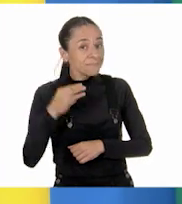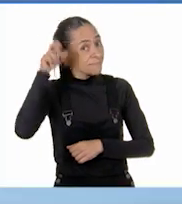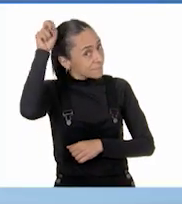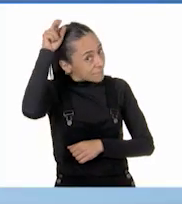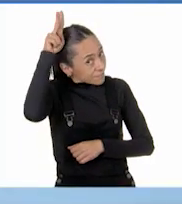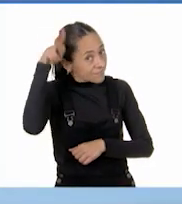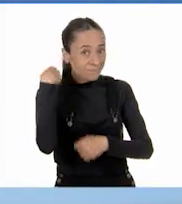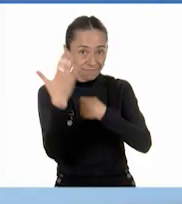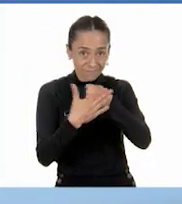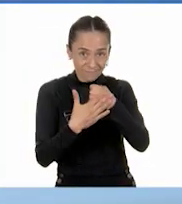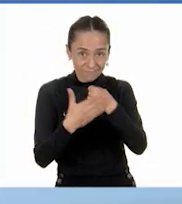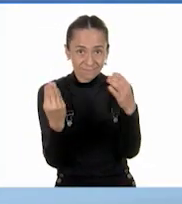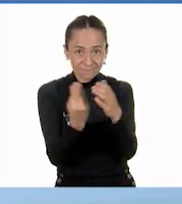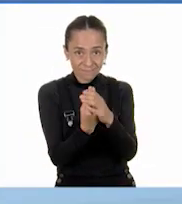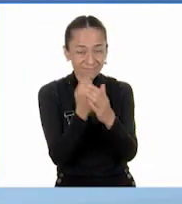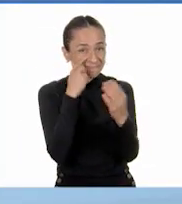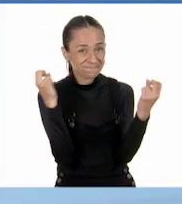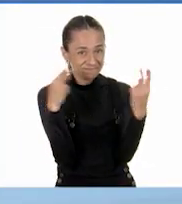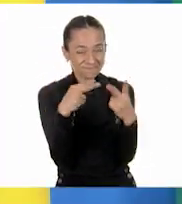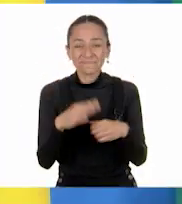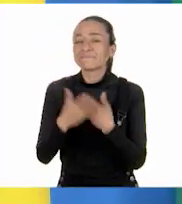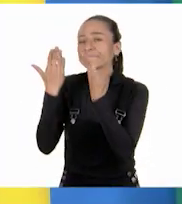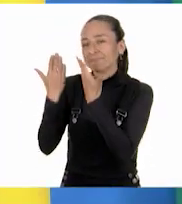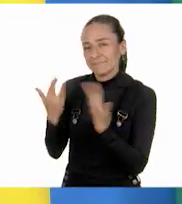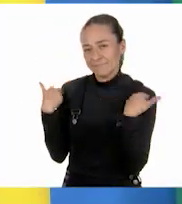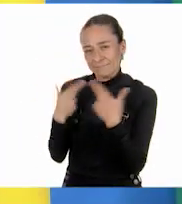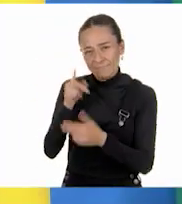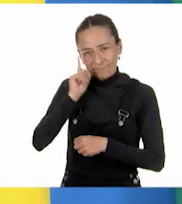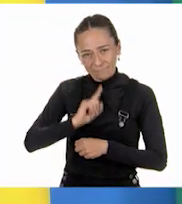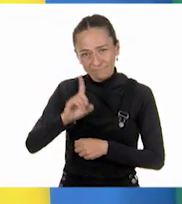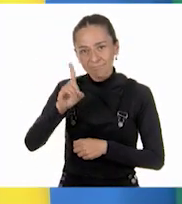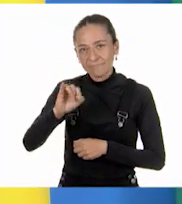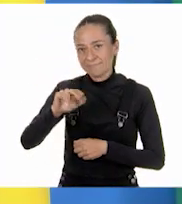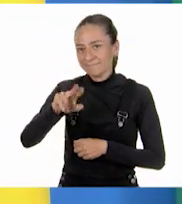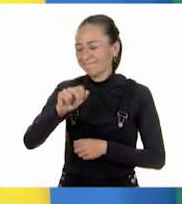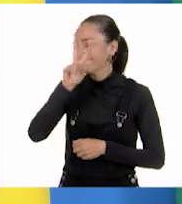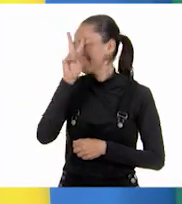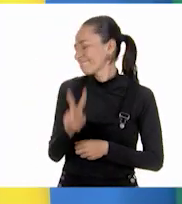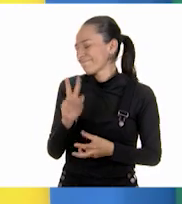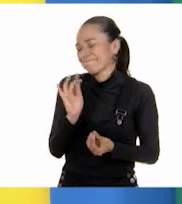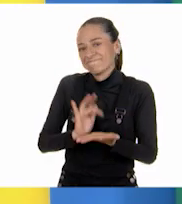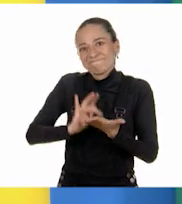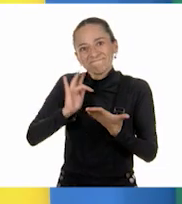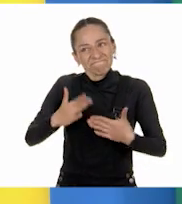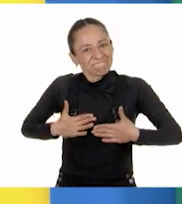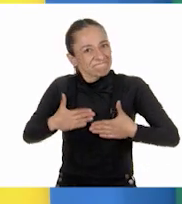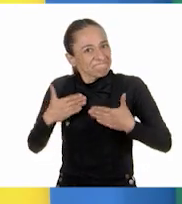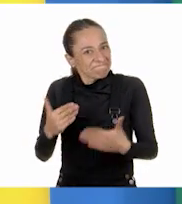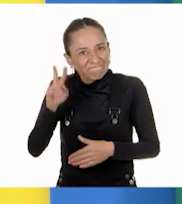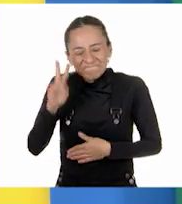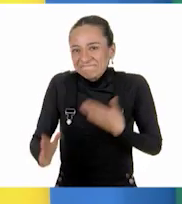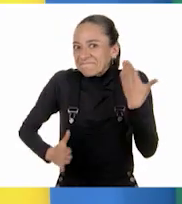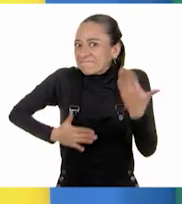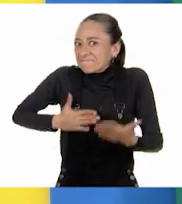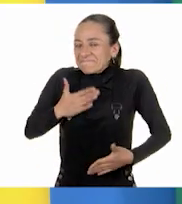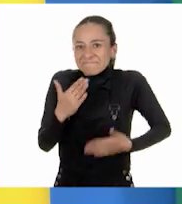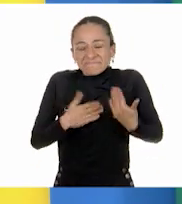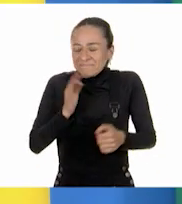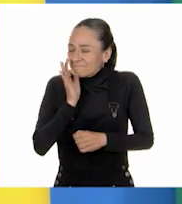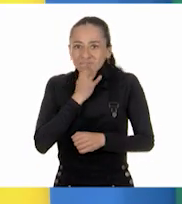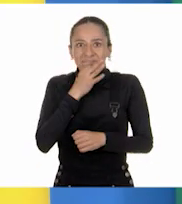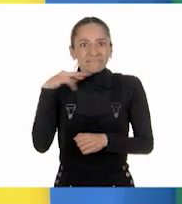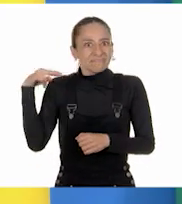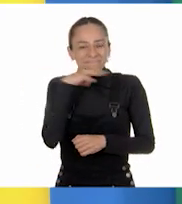clase. Muchas gracias, maestra Diana. Fue muy divertido y se me fue la clase rapidísimo. Y siento que entendí